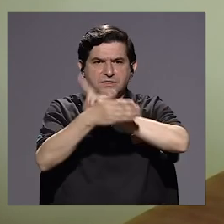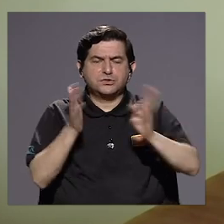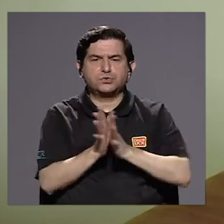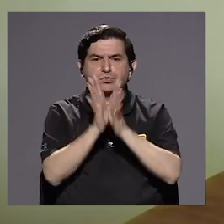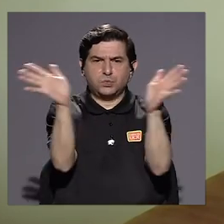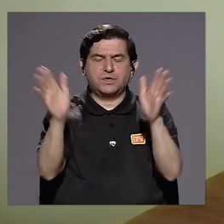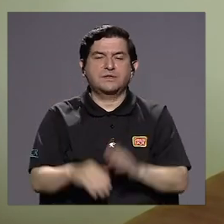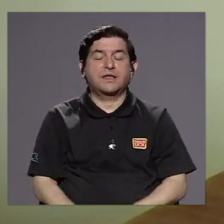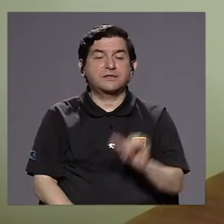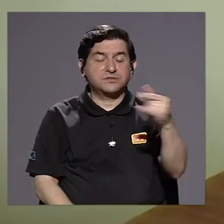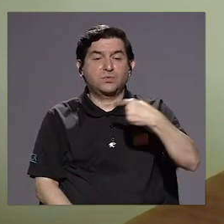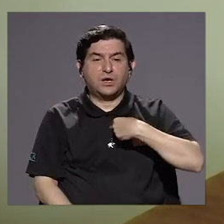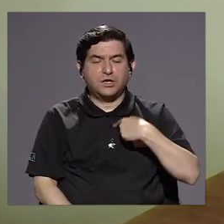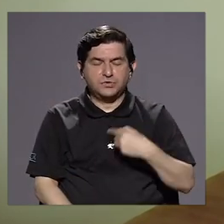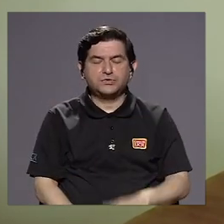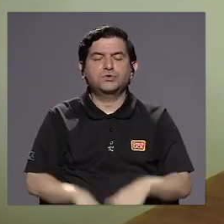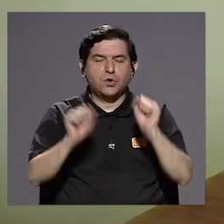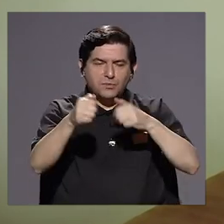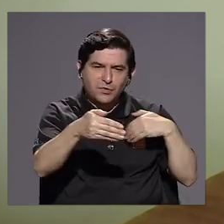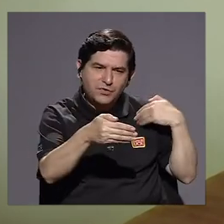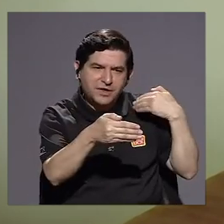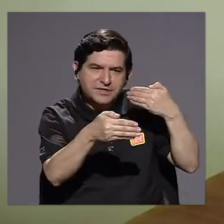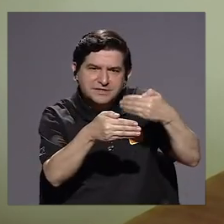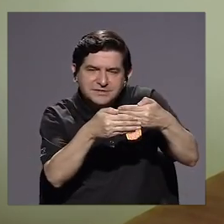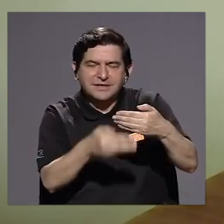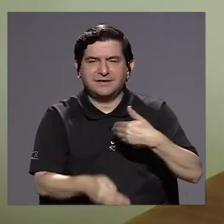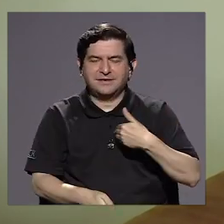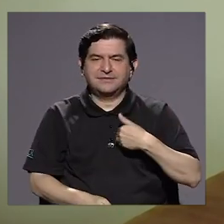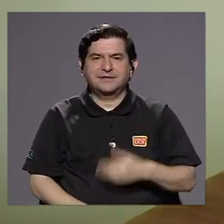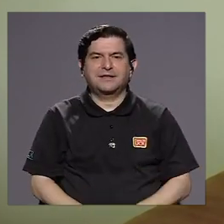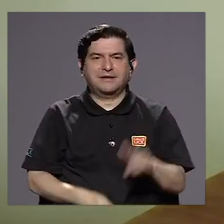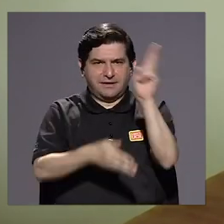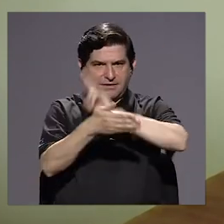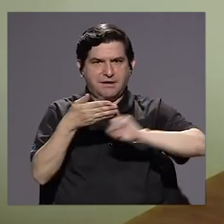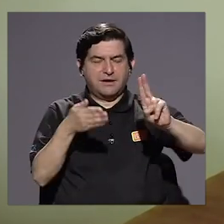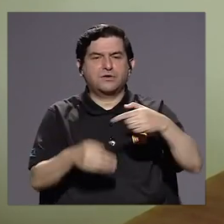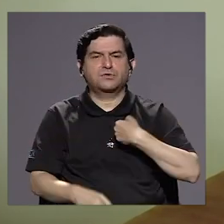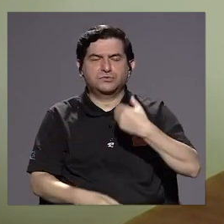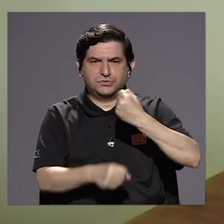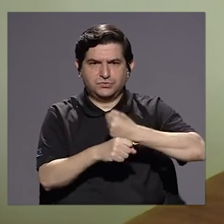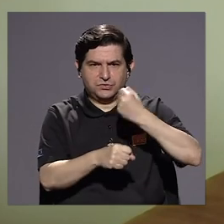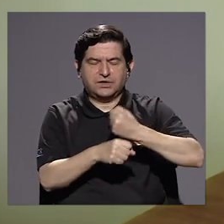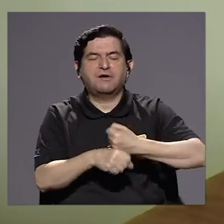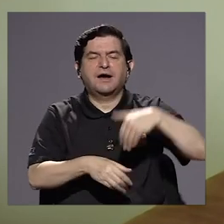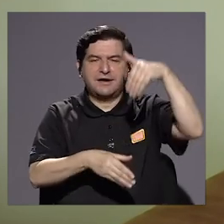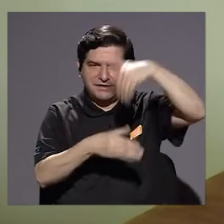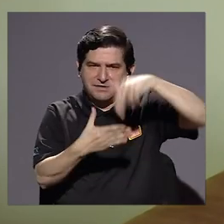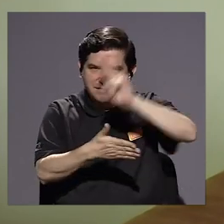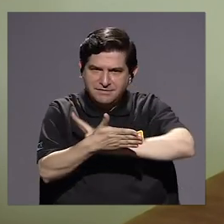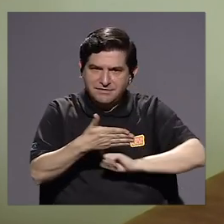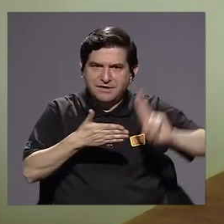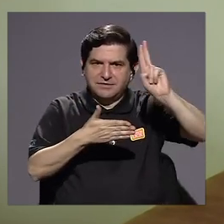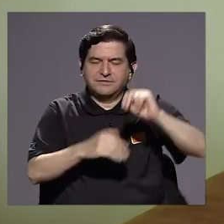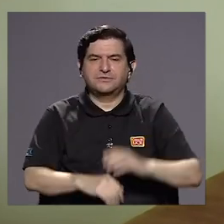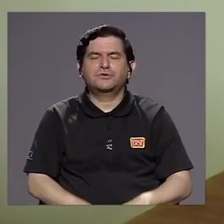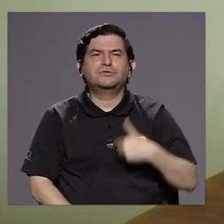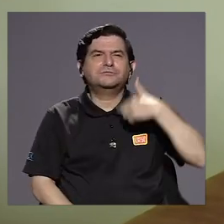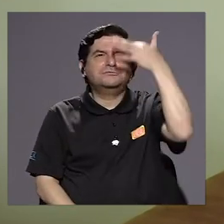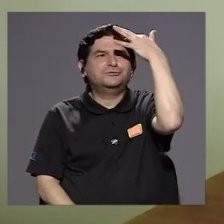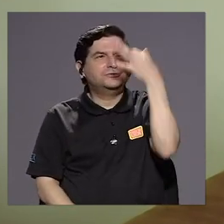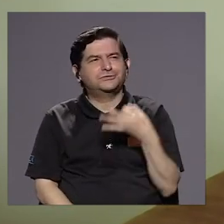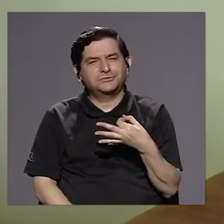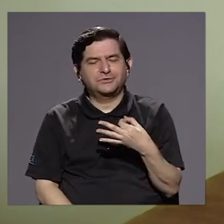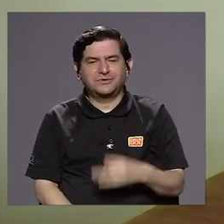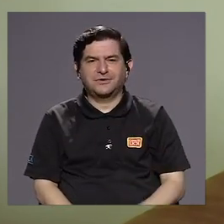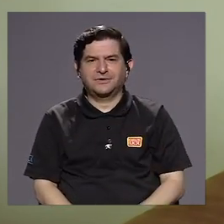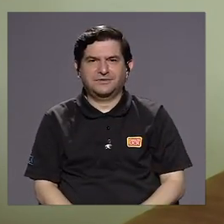eso me ha acercado también muchísimo a la academia, yo creo que me he desempeñado en la academia, y entonces creo que